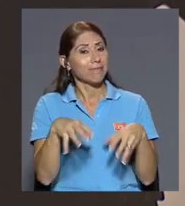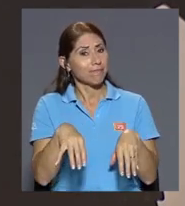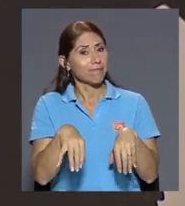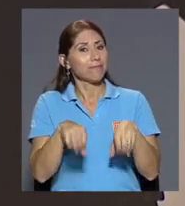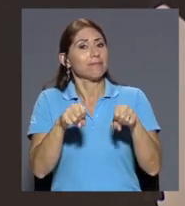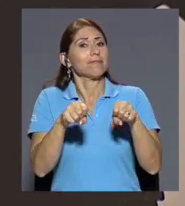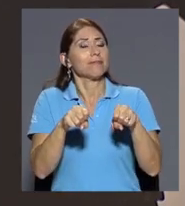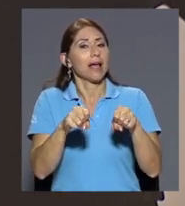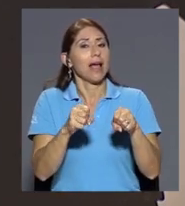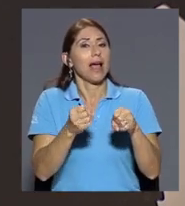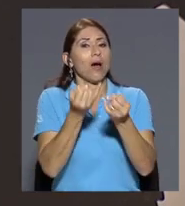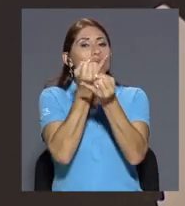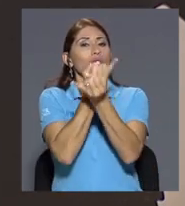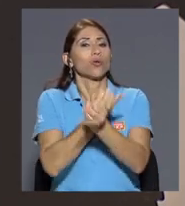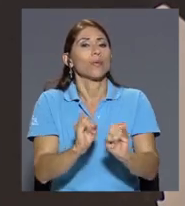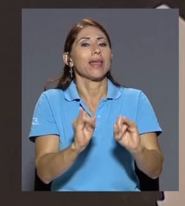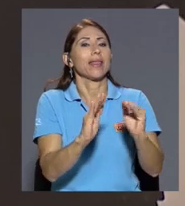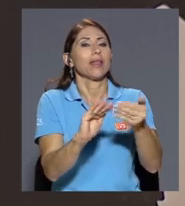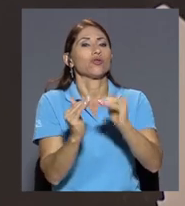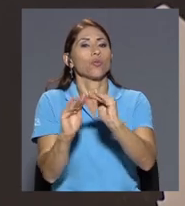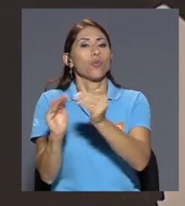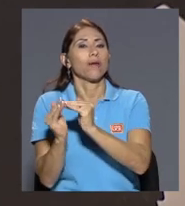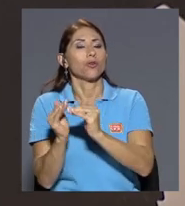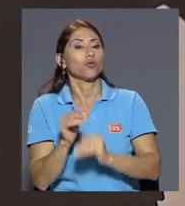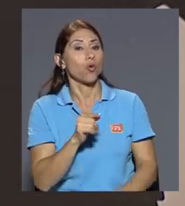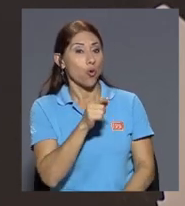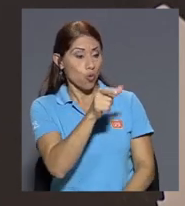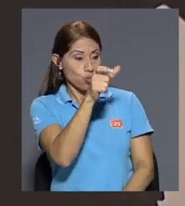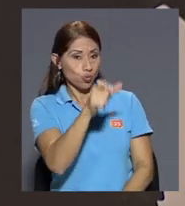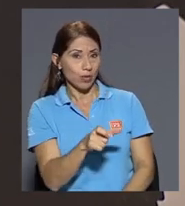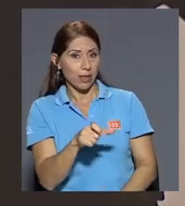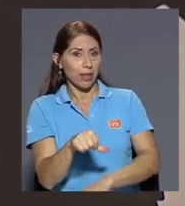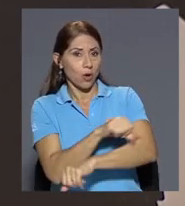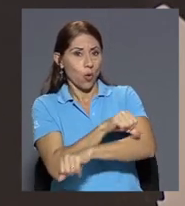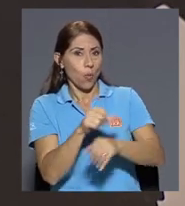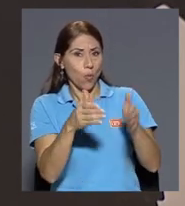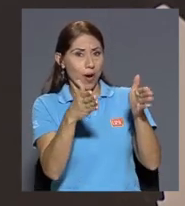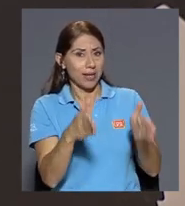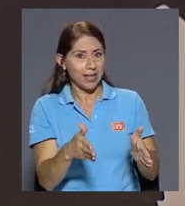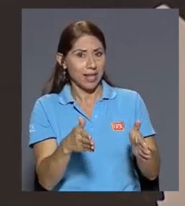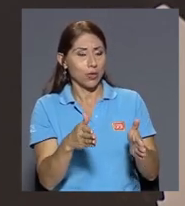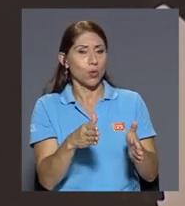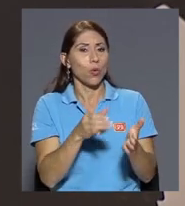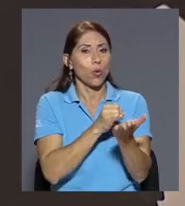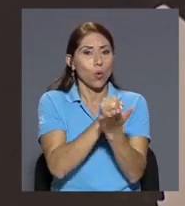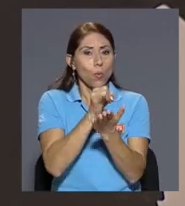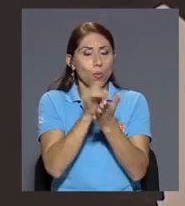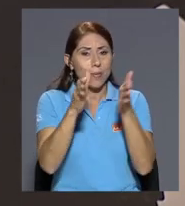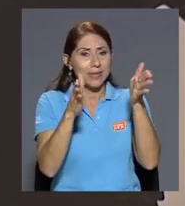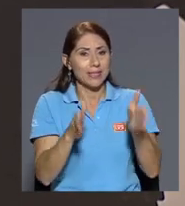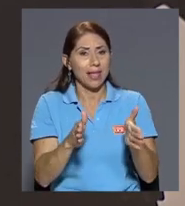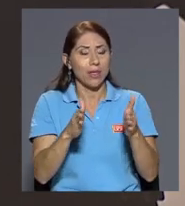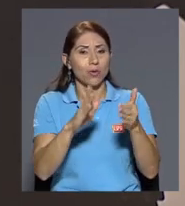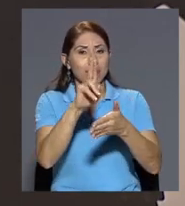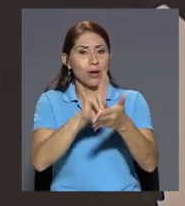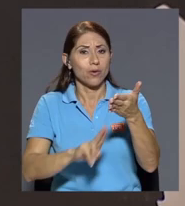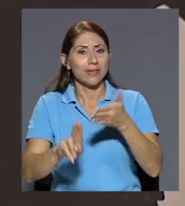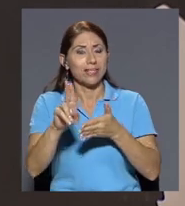autonomía de los pueblos como lo veo usted ya más como arquitecto y como investigador de la universidad